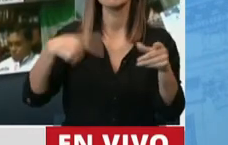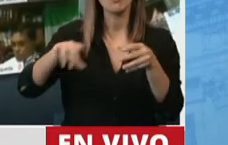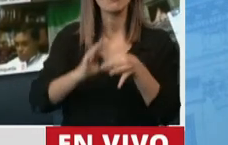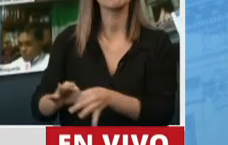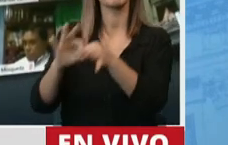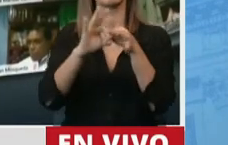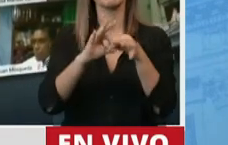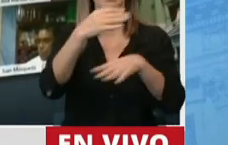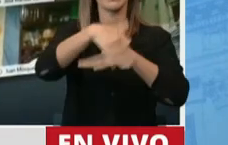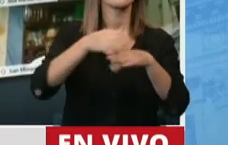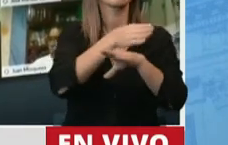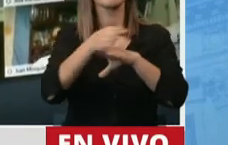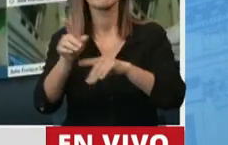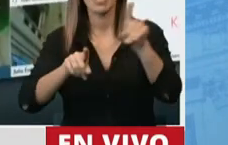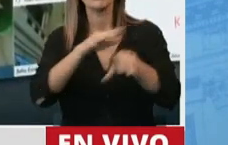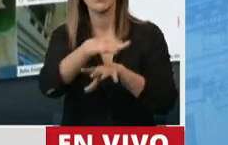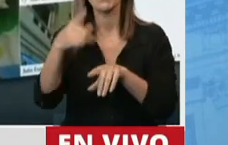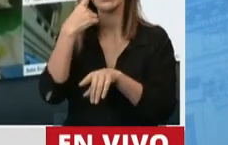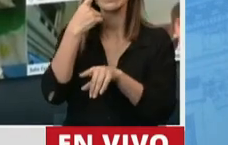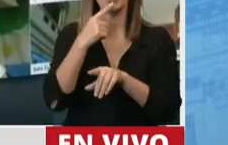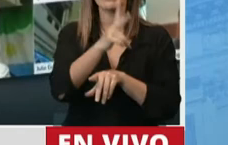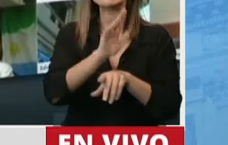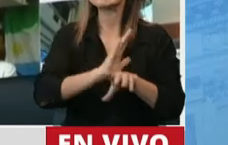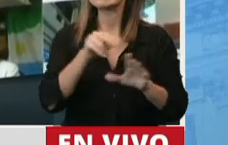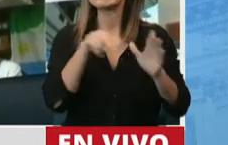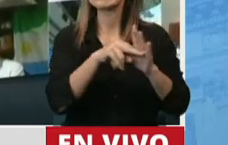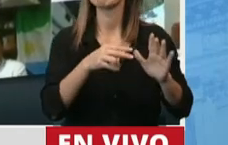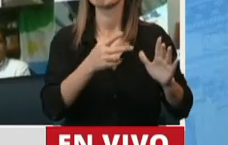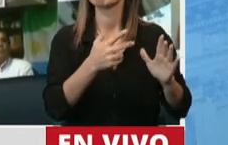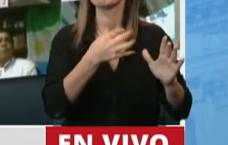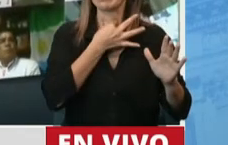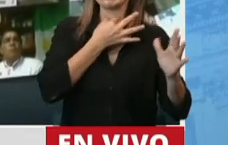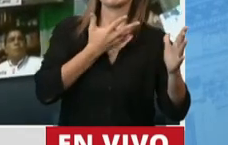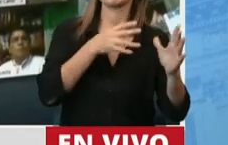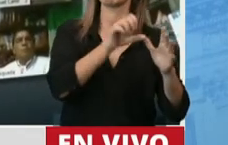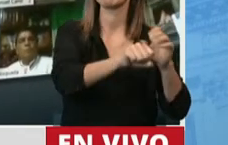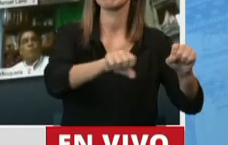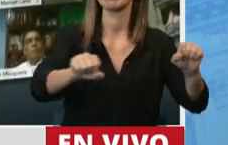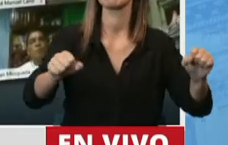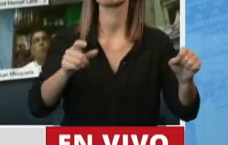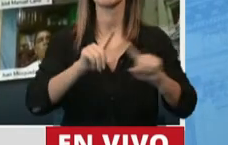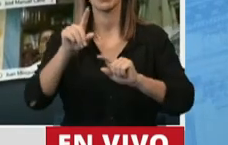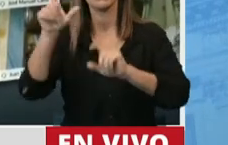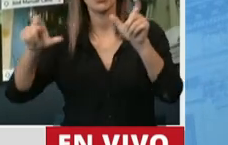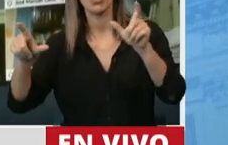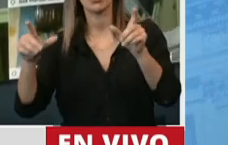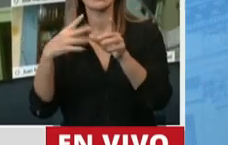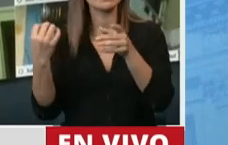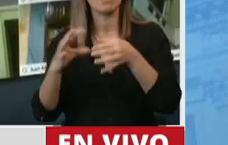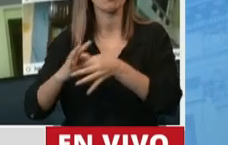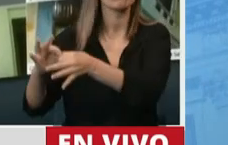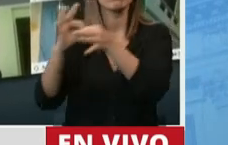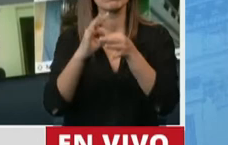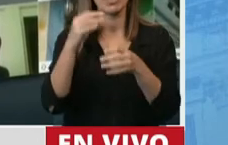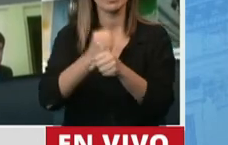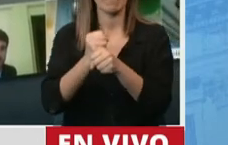la verdad que hay municipios que ya anunciaron que están con pocas camas, es tiempo de que los dirigentes estemos espalda con espalda, no hay